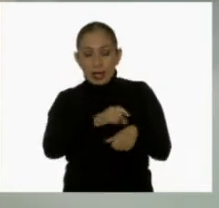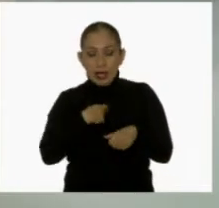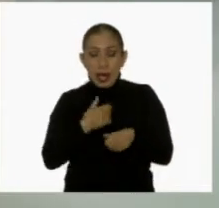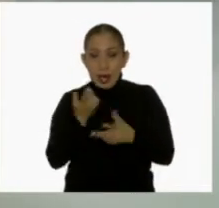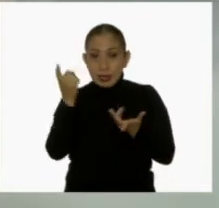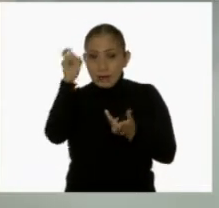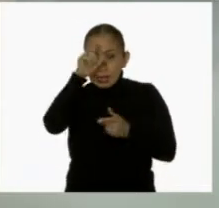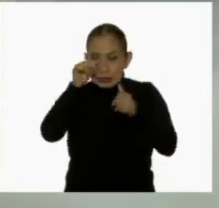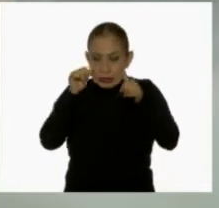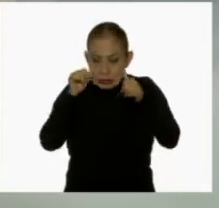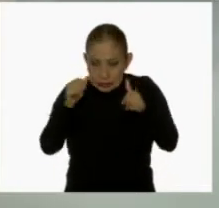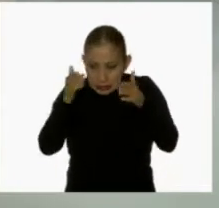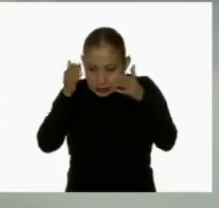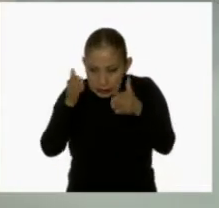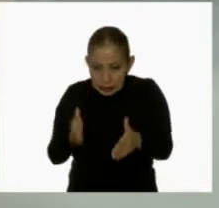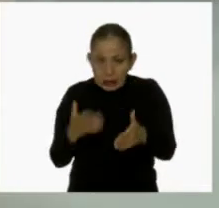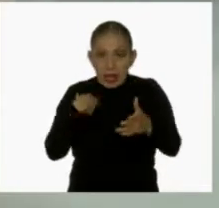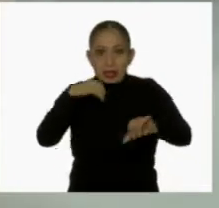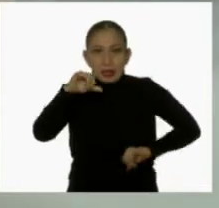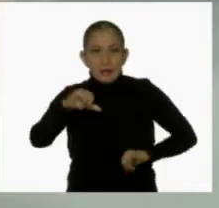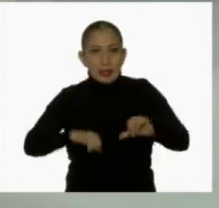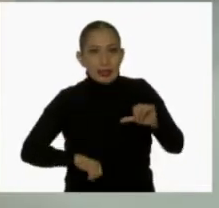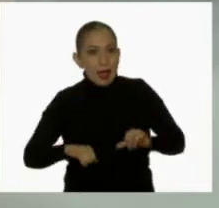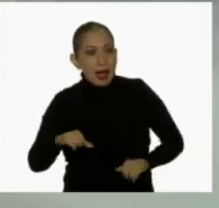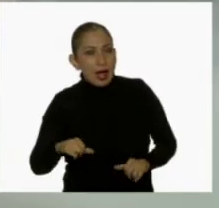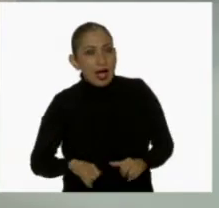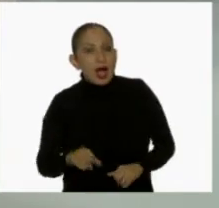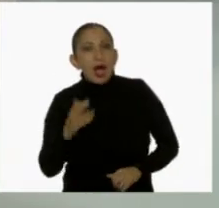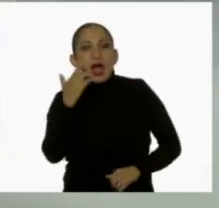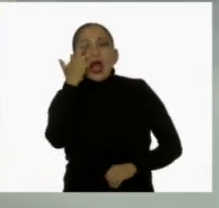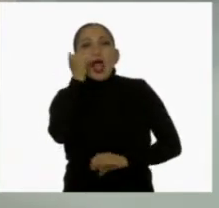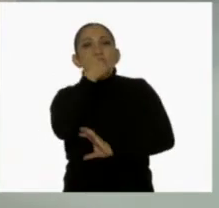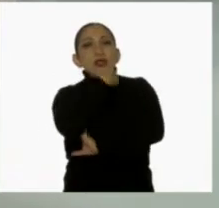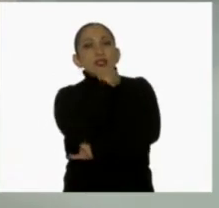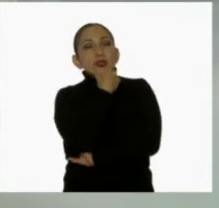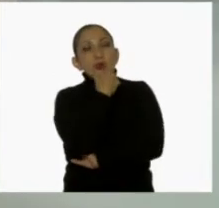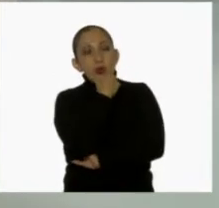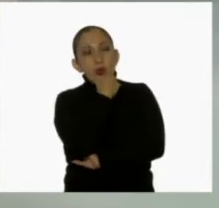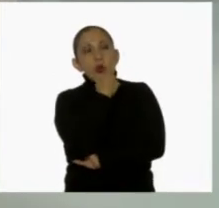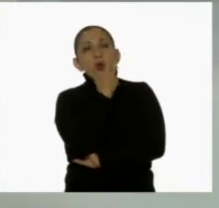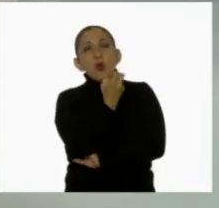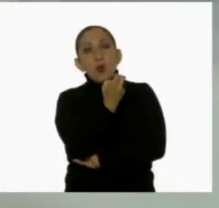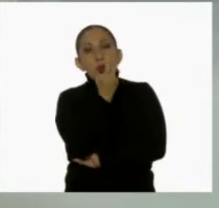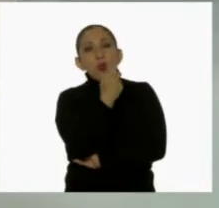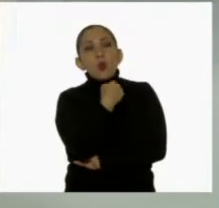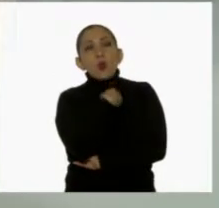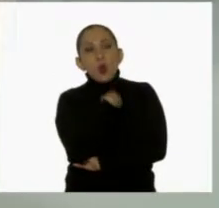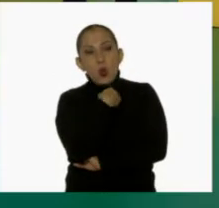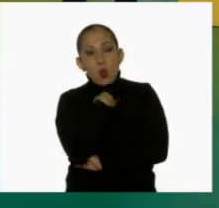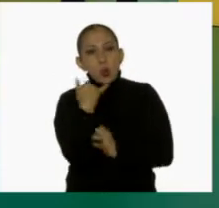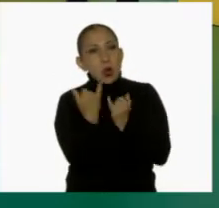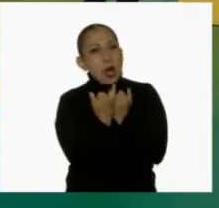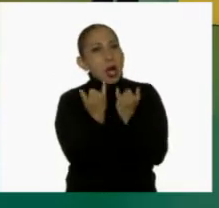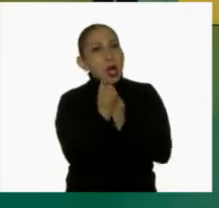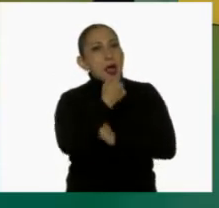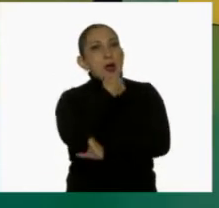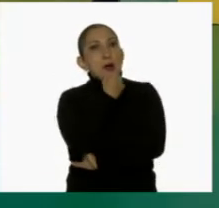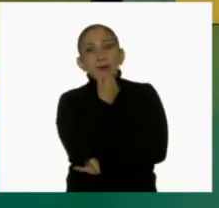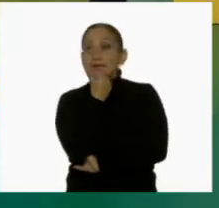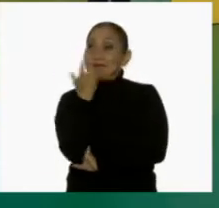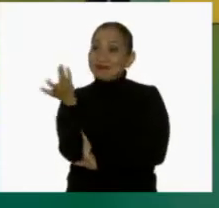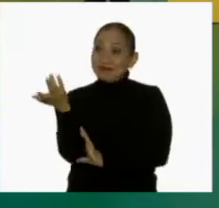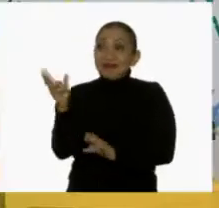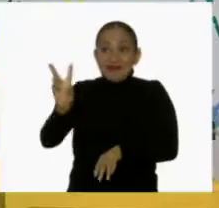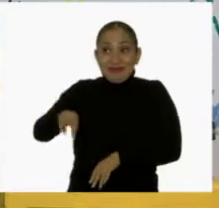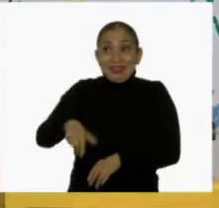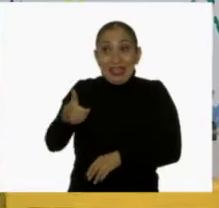concentrarnos en nuestras actividades. Es exactamente lo que me está pasando a mí. Pues